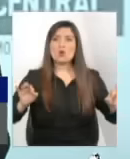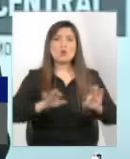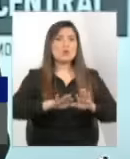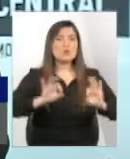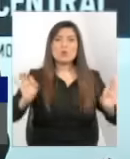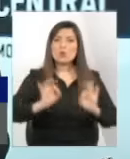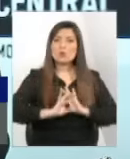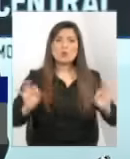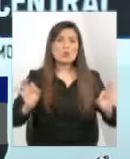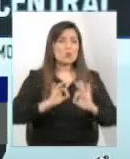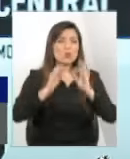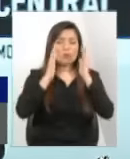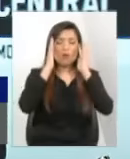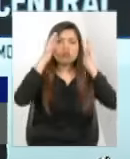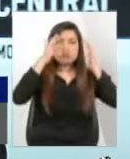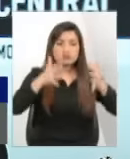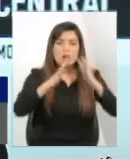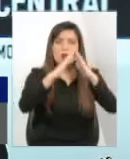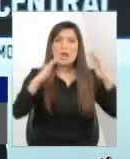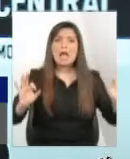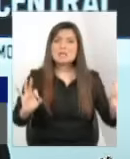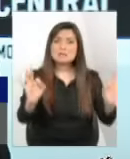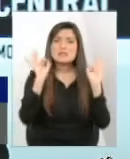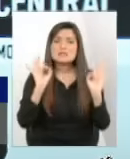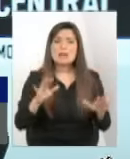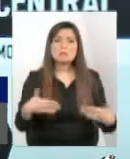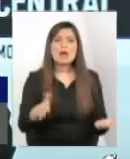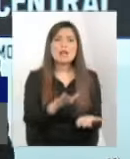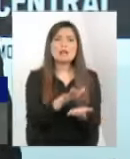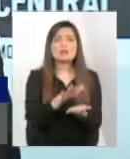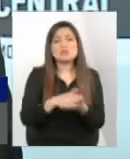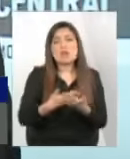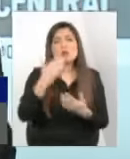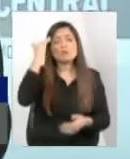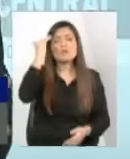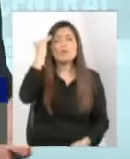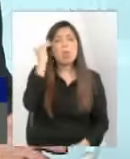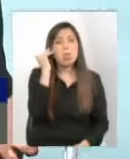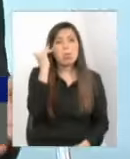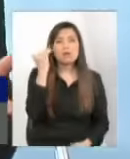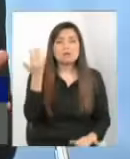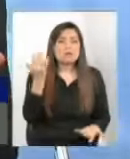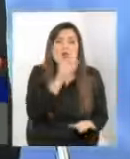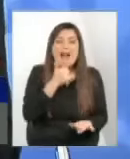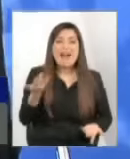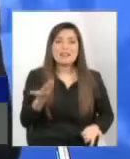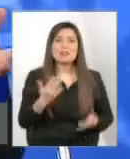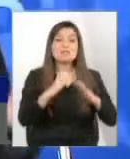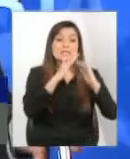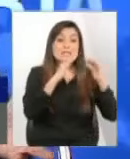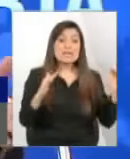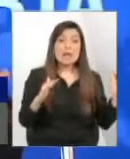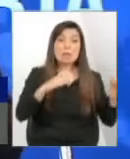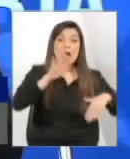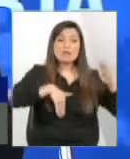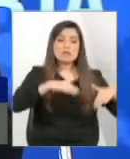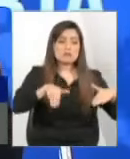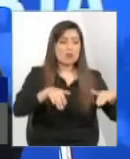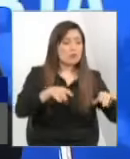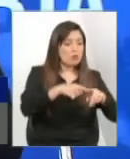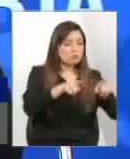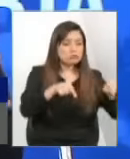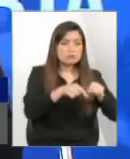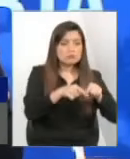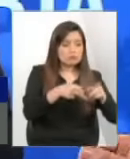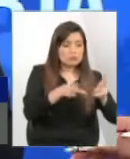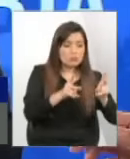mundo de la salud mental lo que se llama los complejos no tiene ninguna tensión entonces Sename termina siendo el depositario de todos los